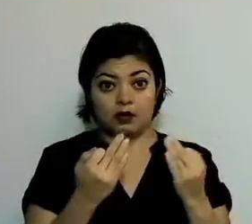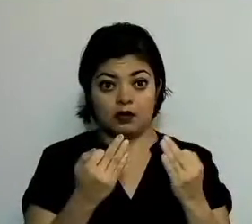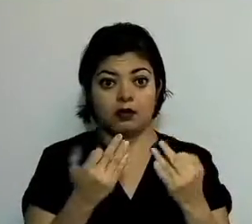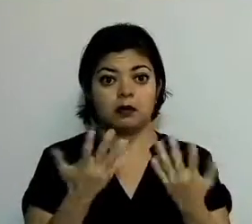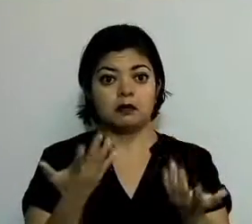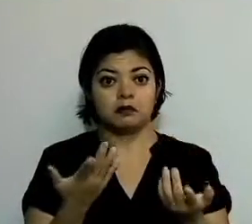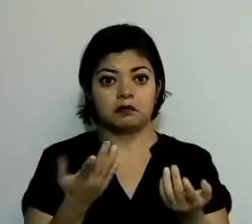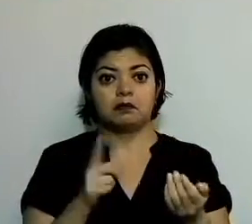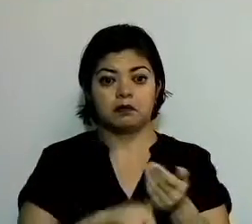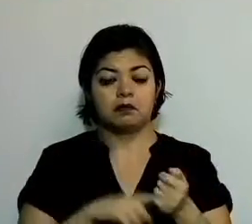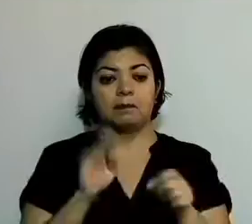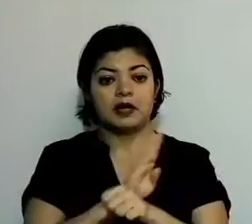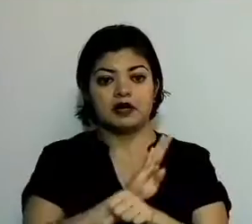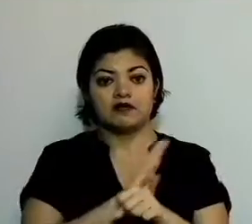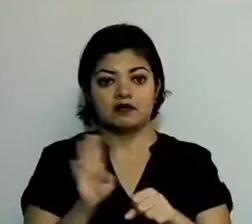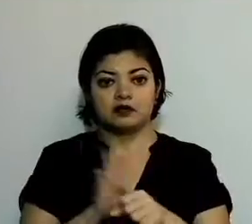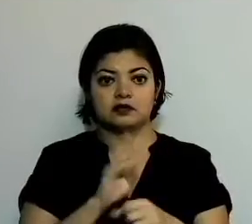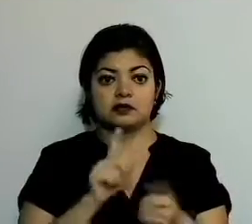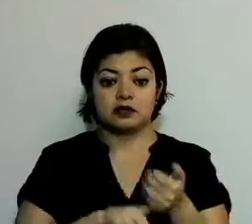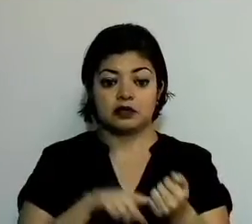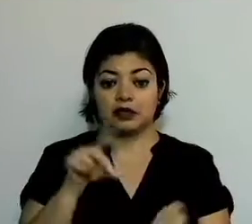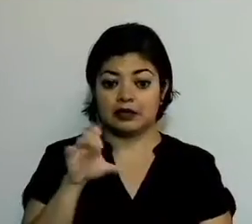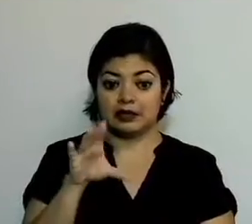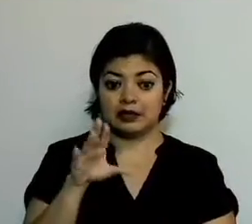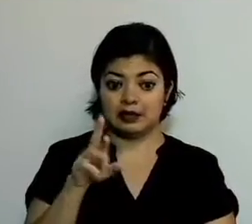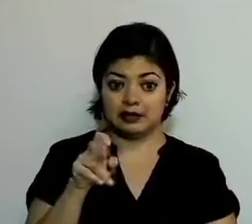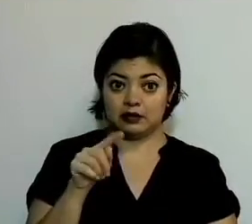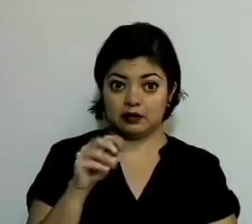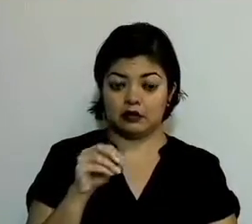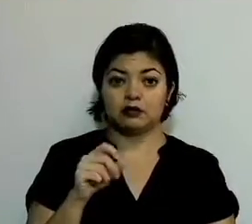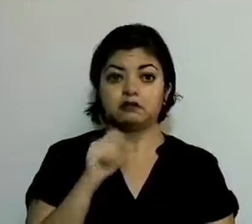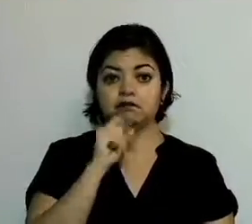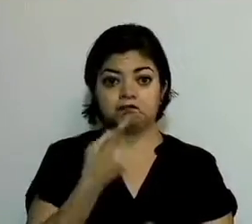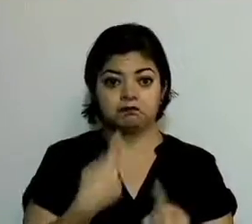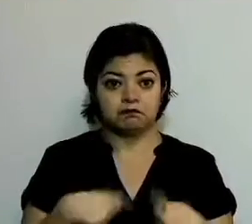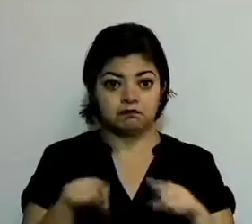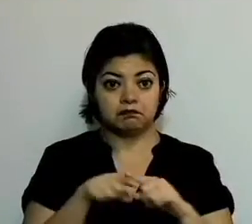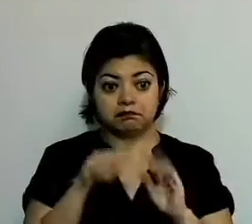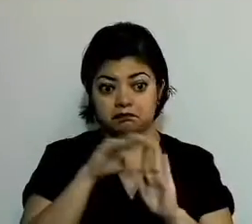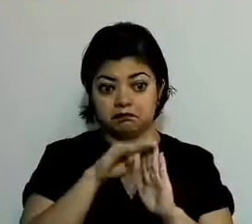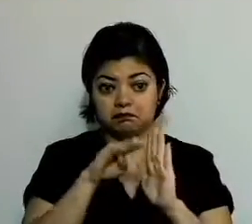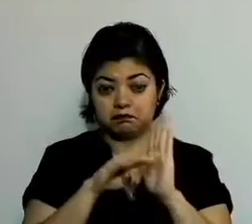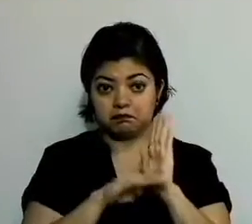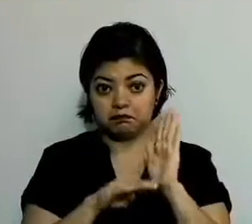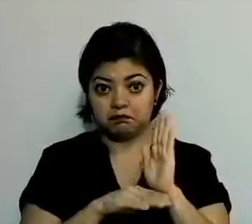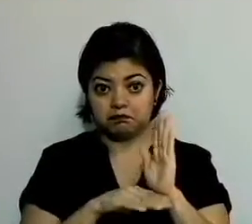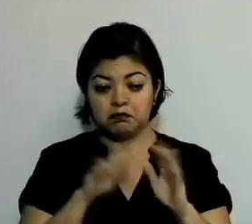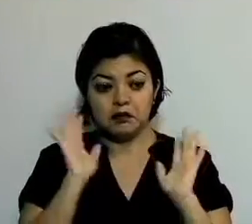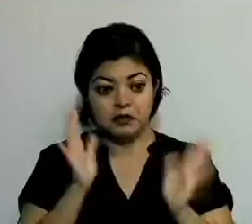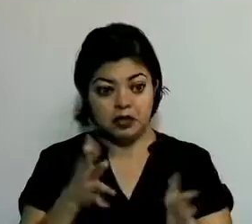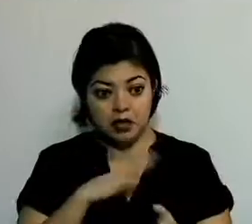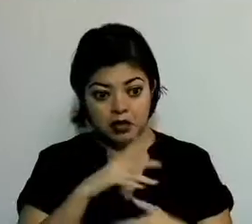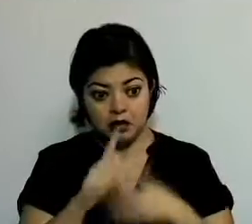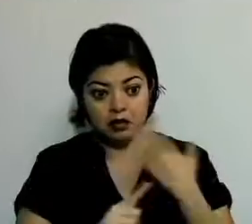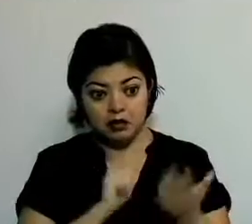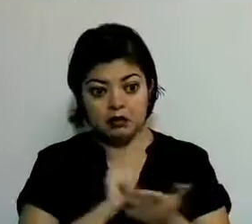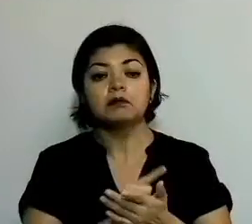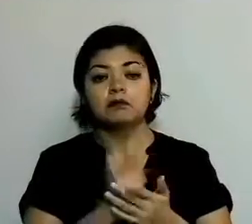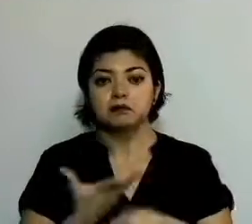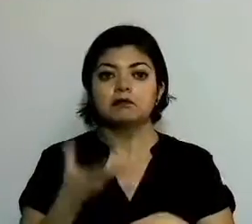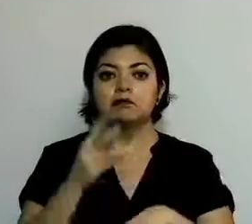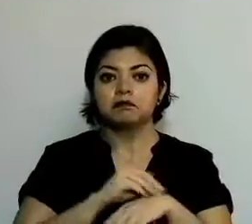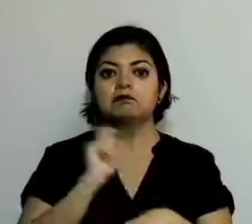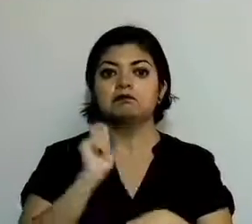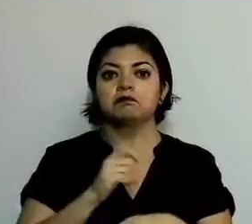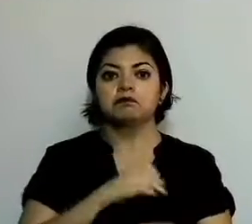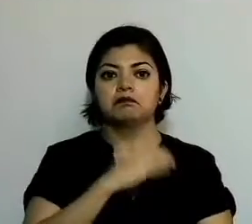beneficio social de la iniciativa de decreto y complementados los requisitos legales de fondo y forma, nos permitimos concluir